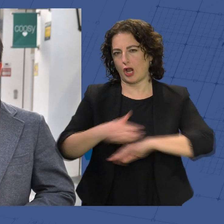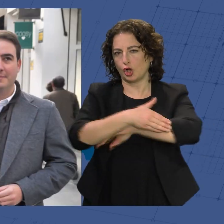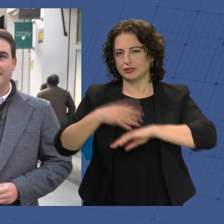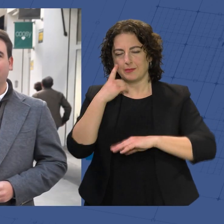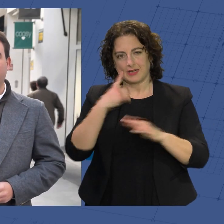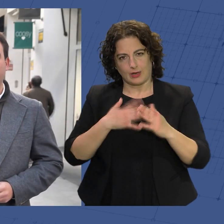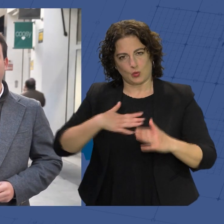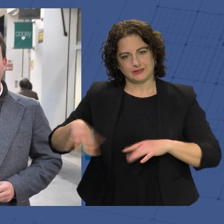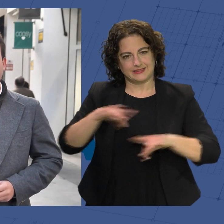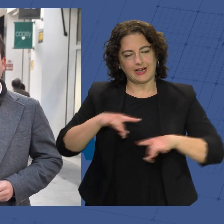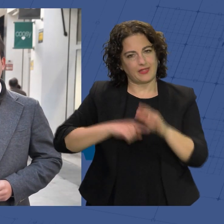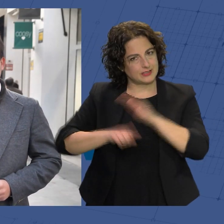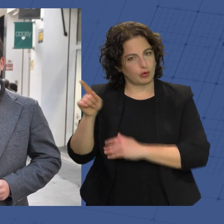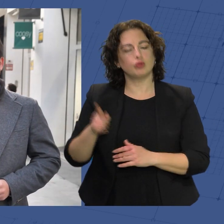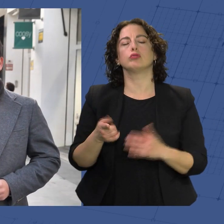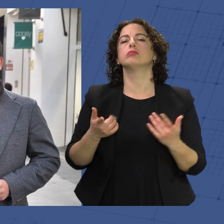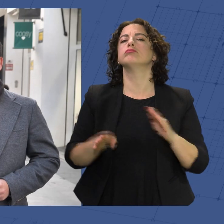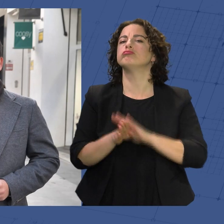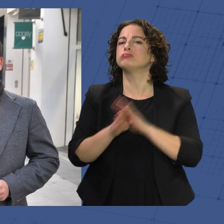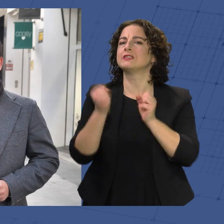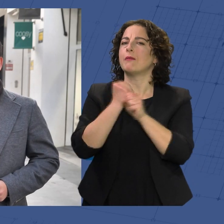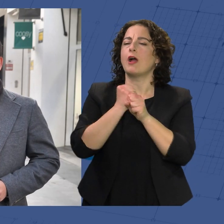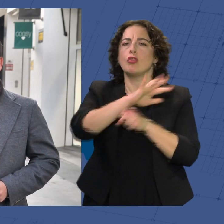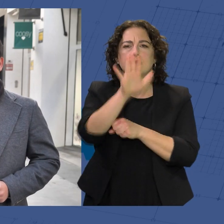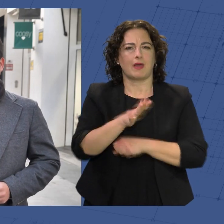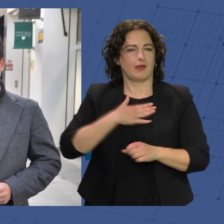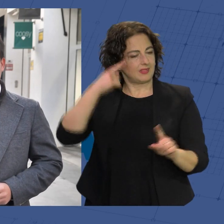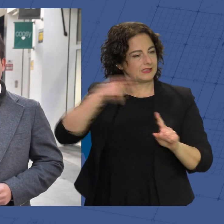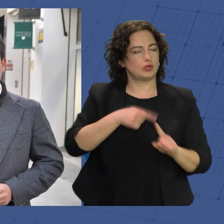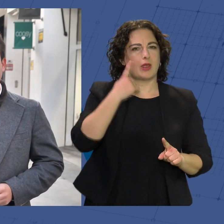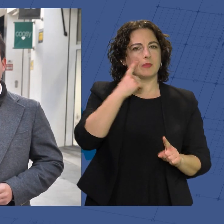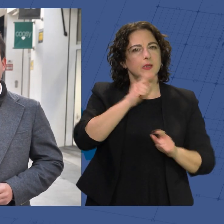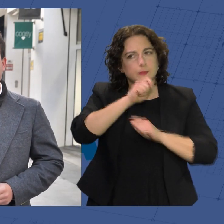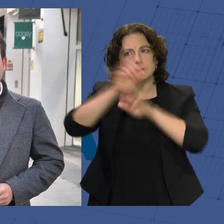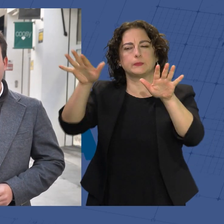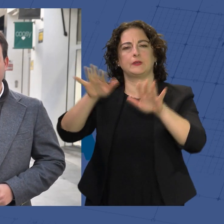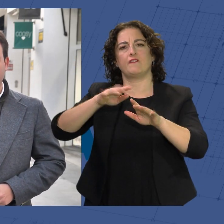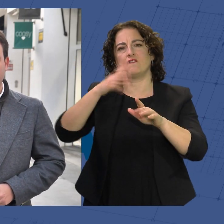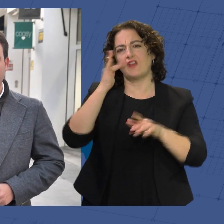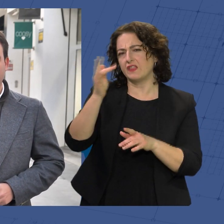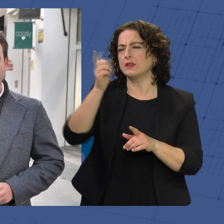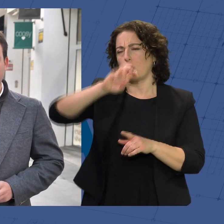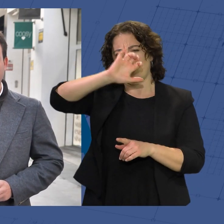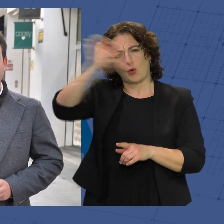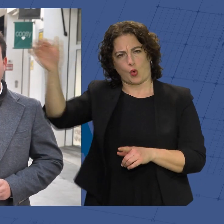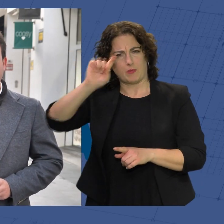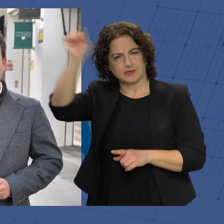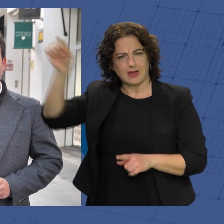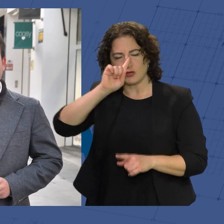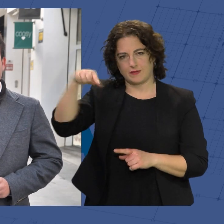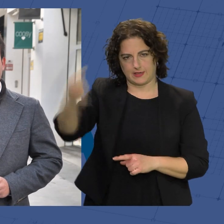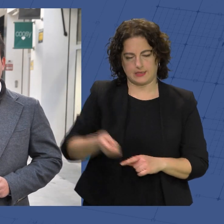tierra. Seguiremos trabajando para afianzar la imagen de nuestro destino en el mercado francés y en otros puntos de Europa durante el año 2024,